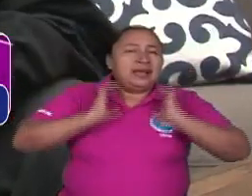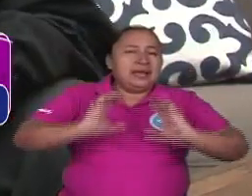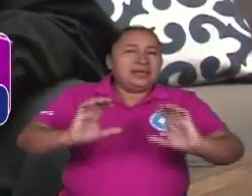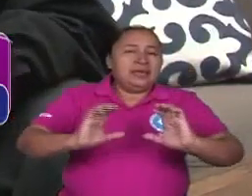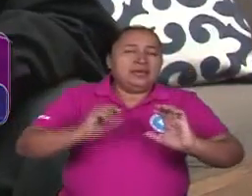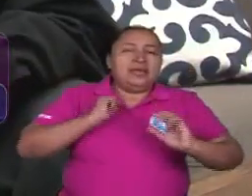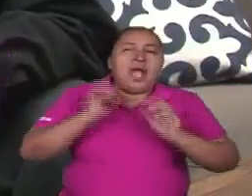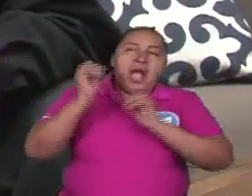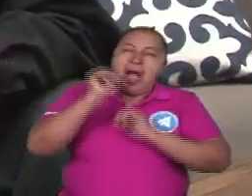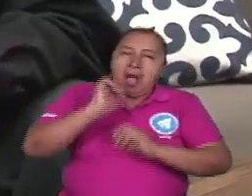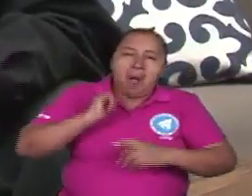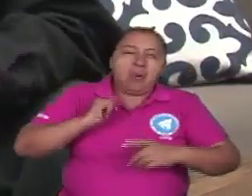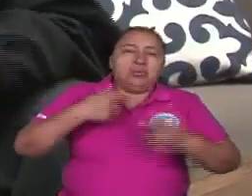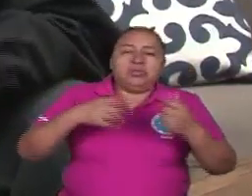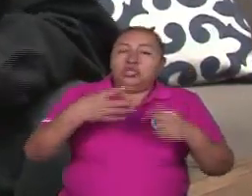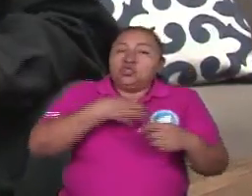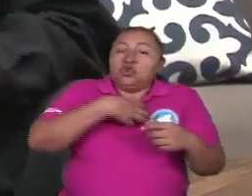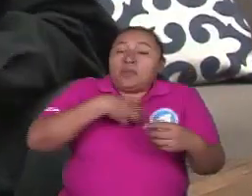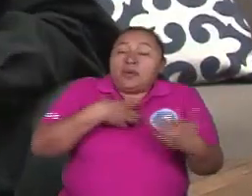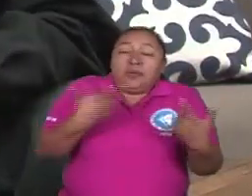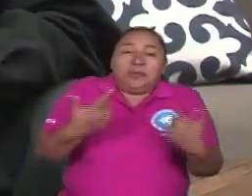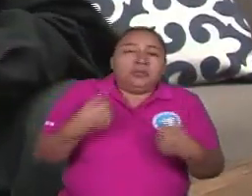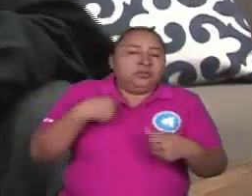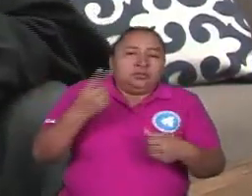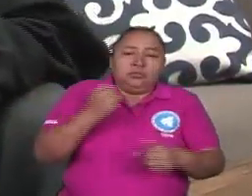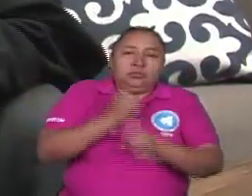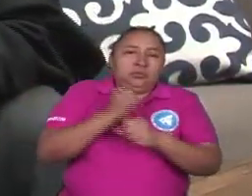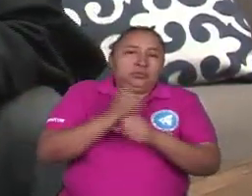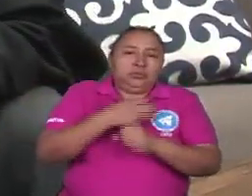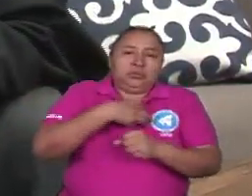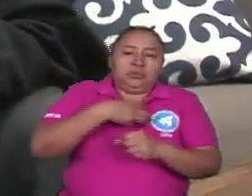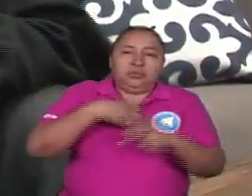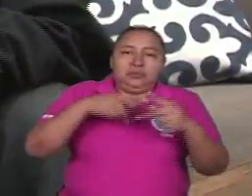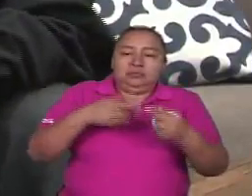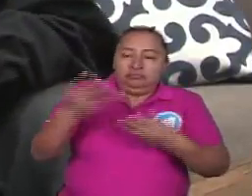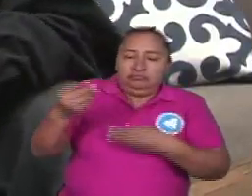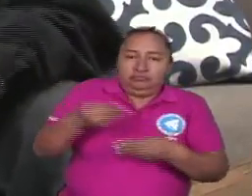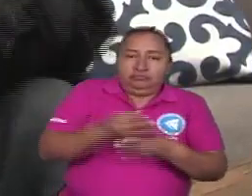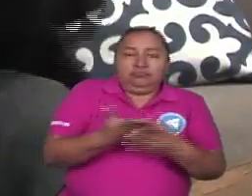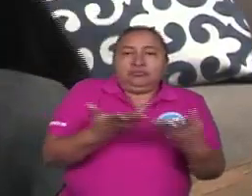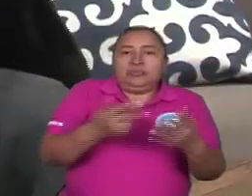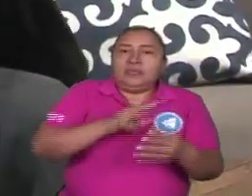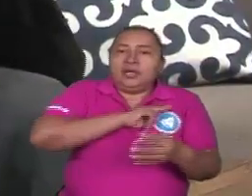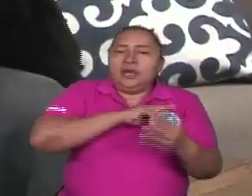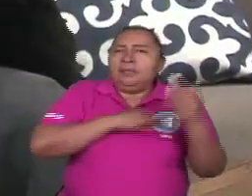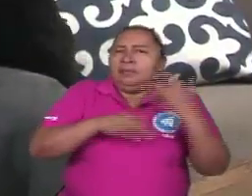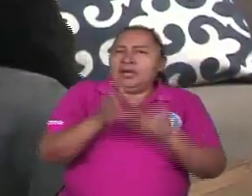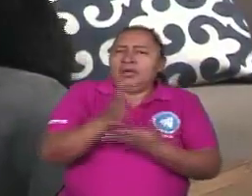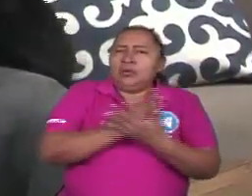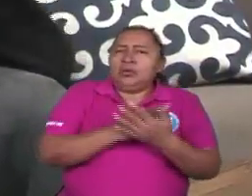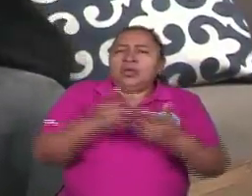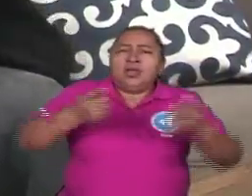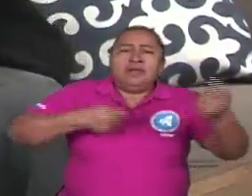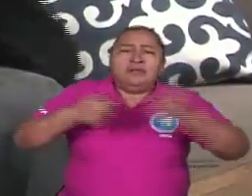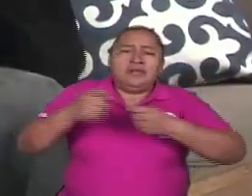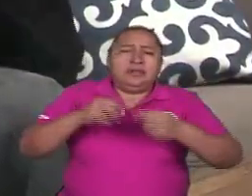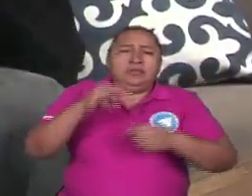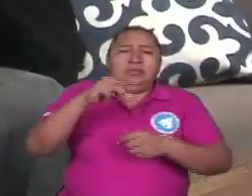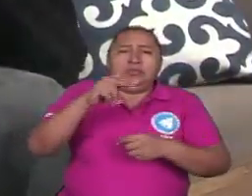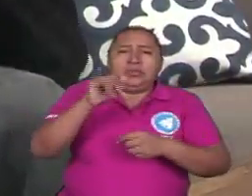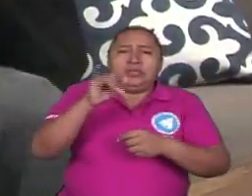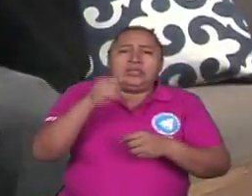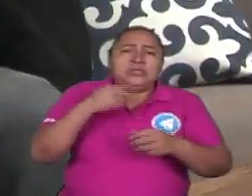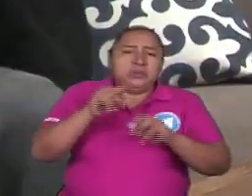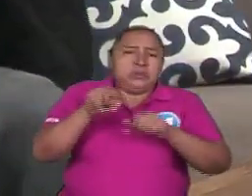empresarios ni propietarios de nada son trabajadores que intermedian recursos hay más algunos de ellos le venden a multinacionales venden